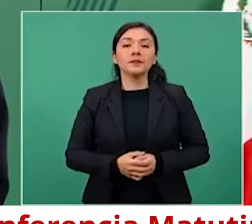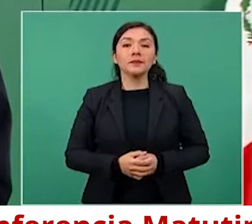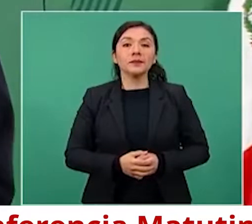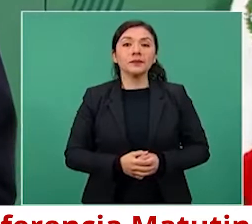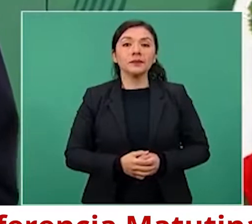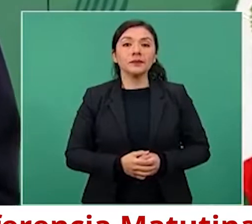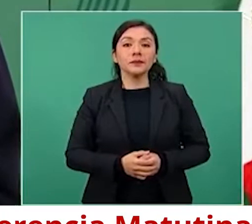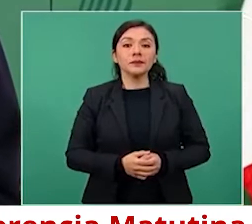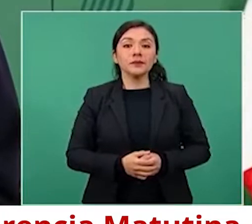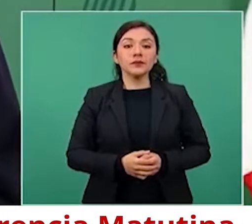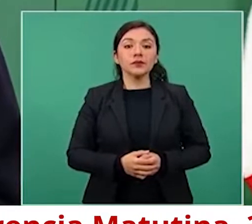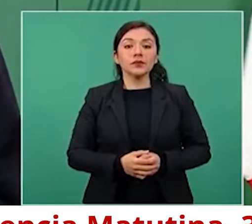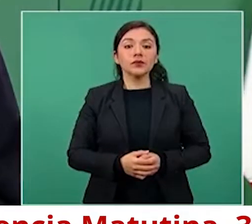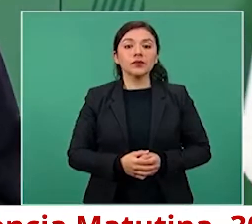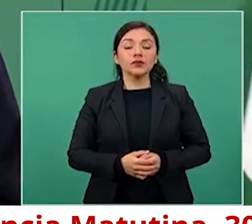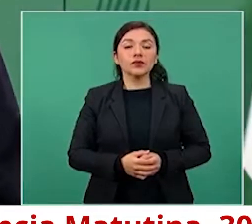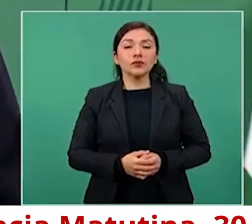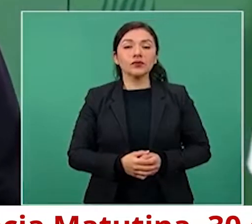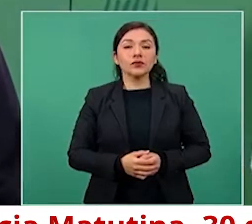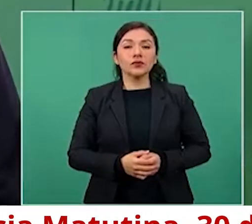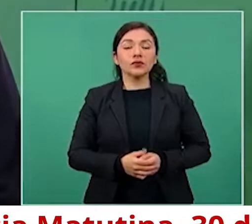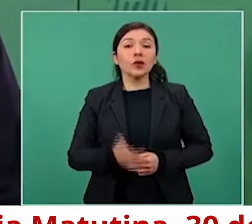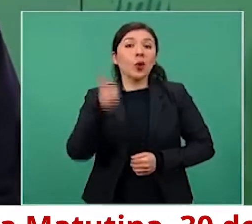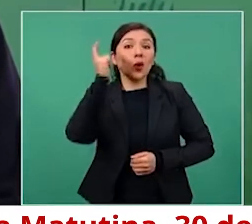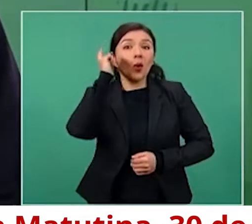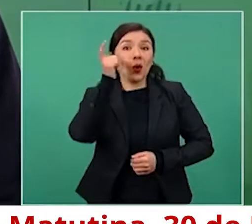haya menos pobres,